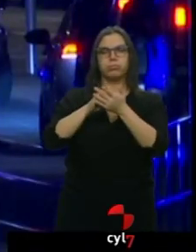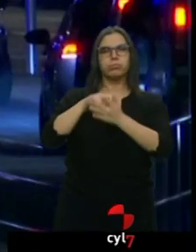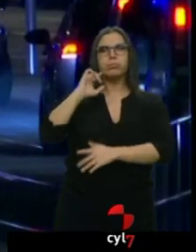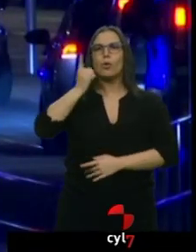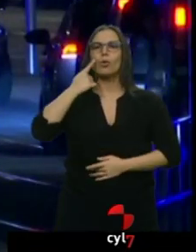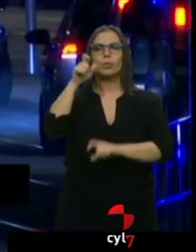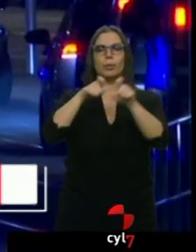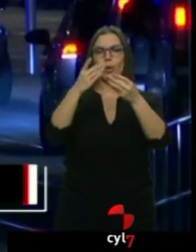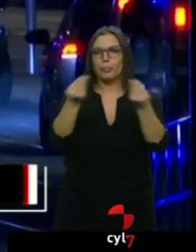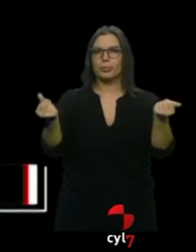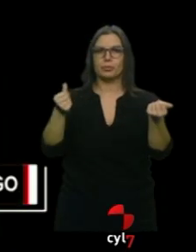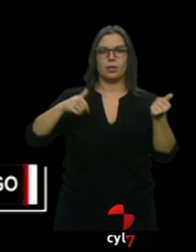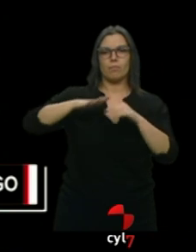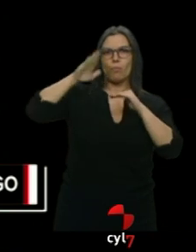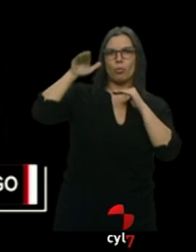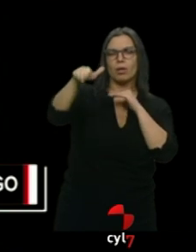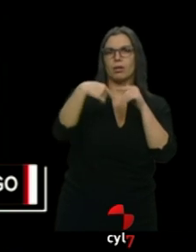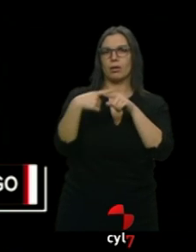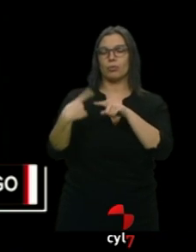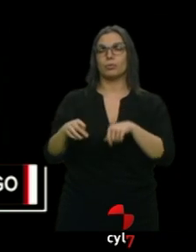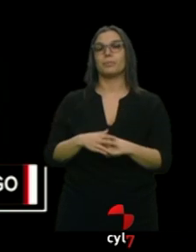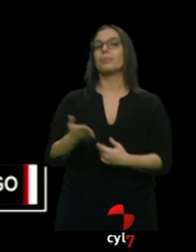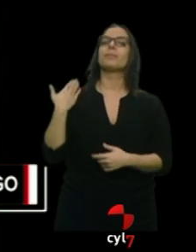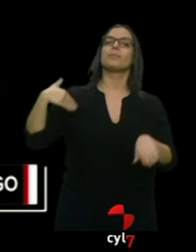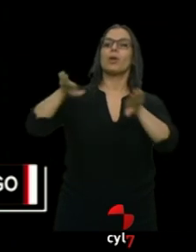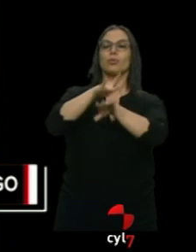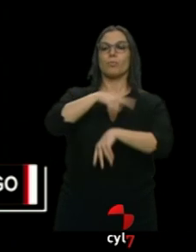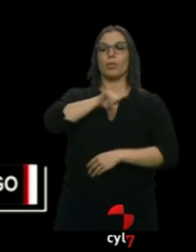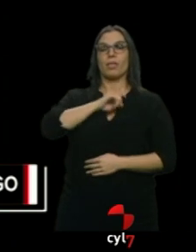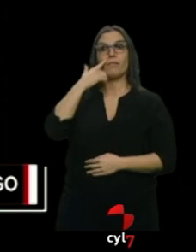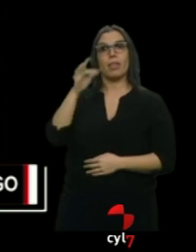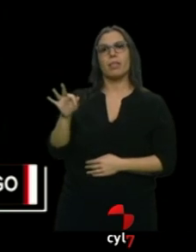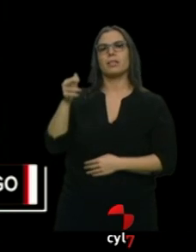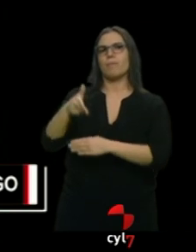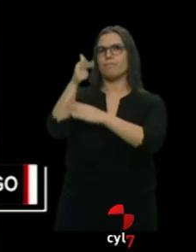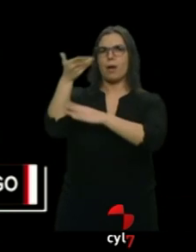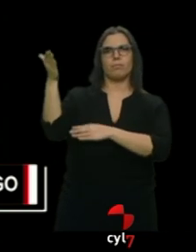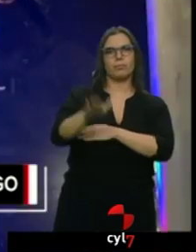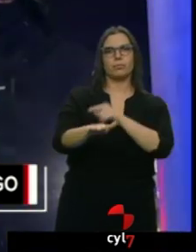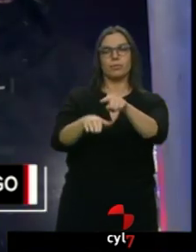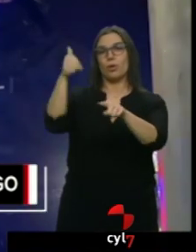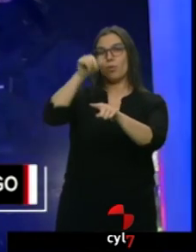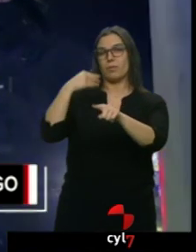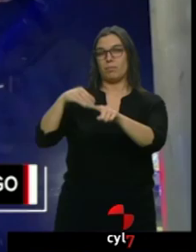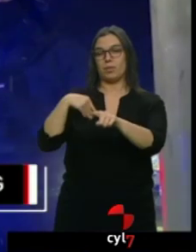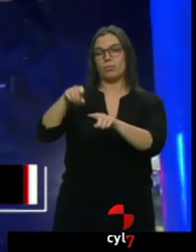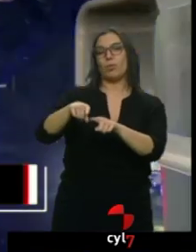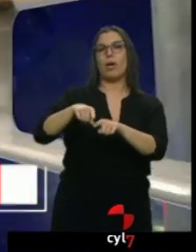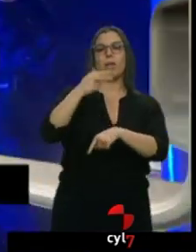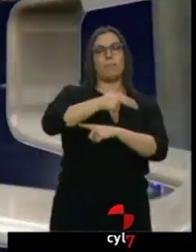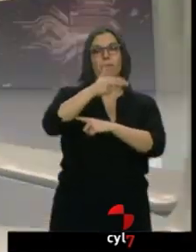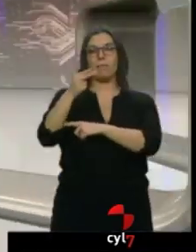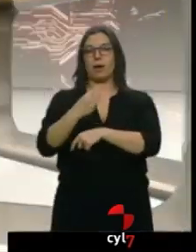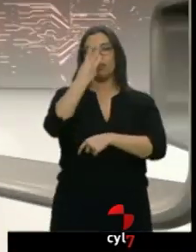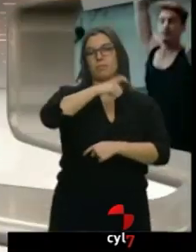La policía francesa abatió anoche al terrorista que acabó en Estrasburgo con la vida de tres personas en un mercadillo navideño. Tenía 29 años y era un radical